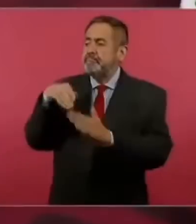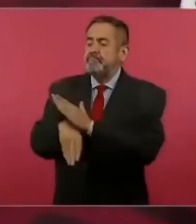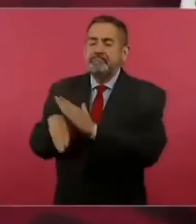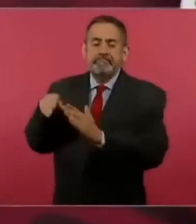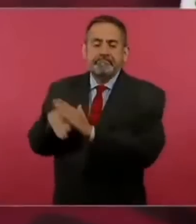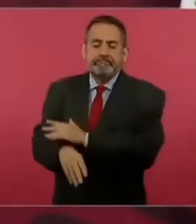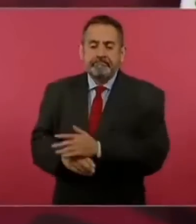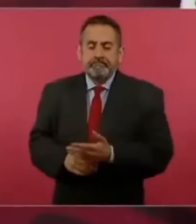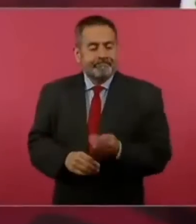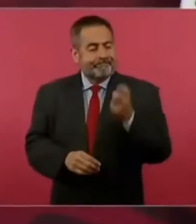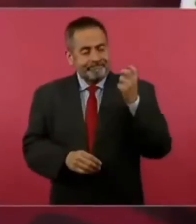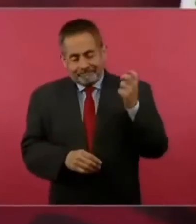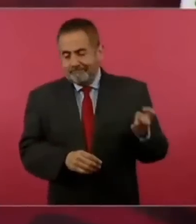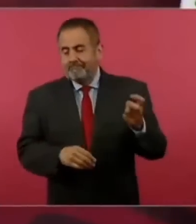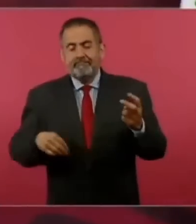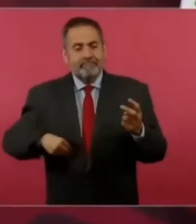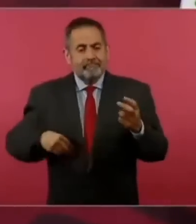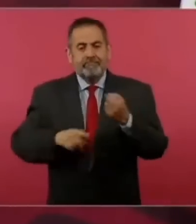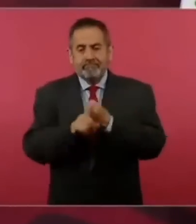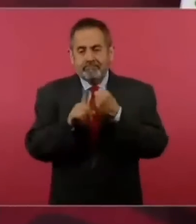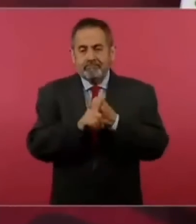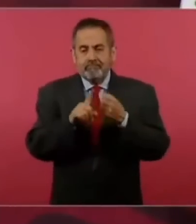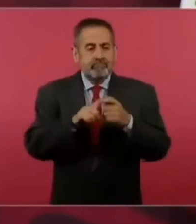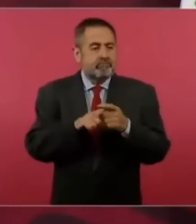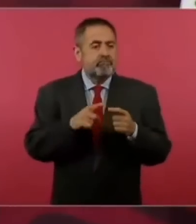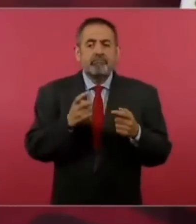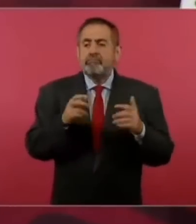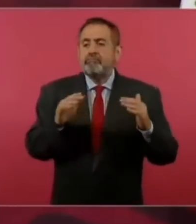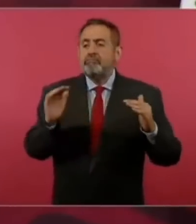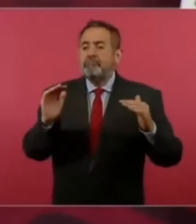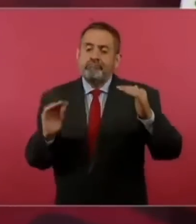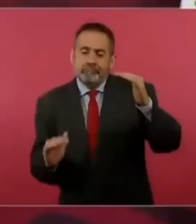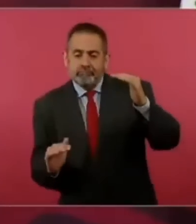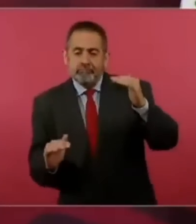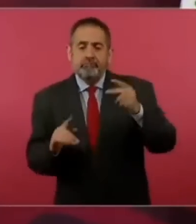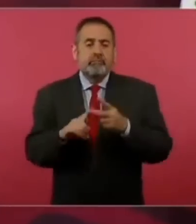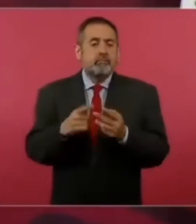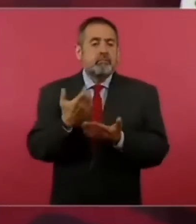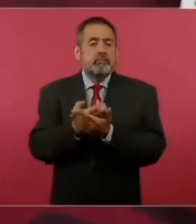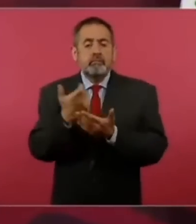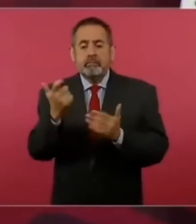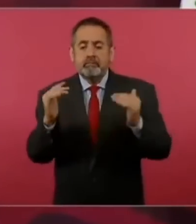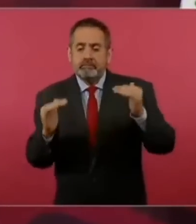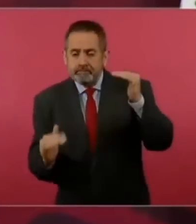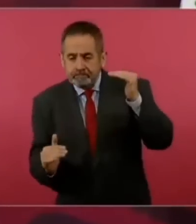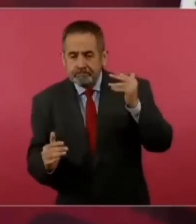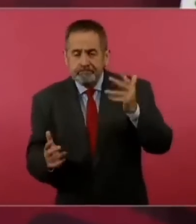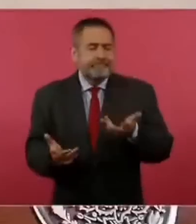esa es la causa principal de la desigualdad social de la desigualdad económica